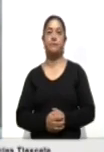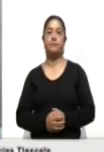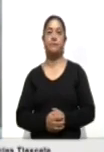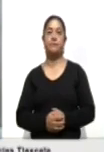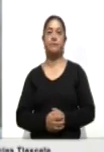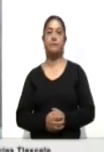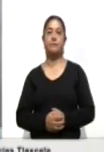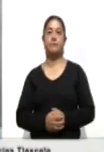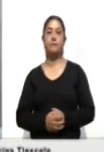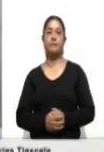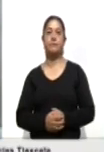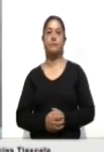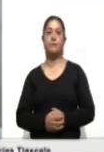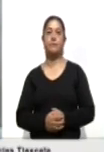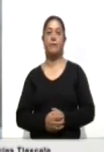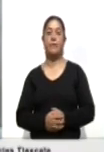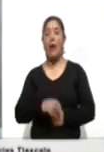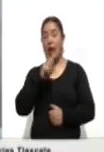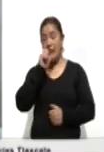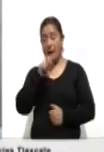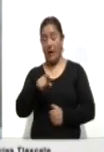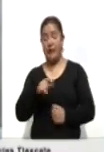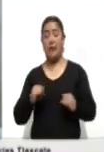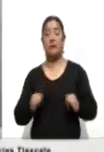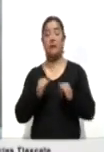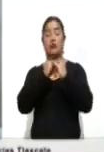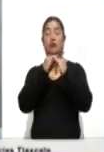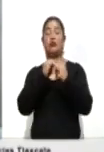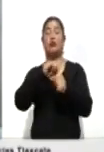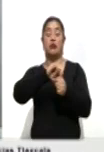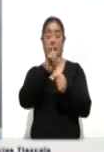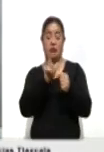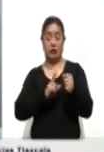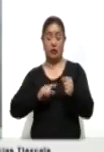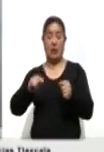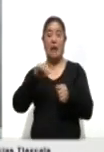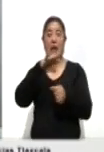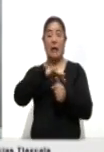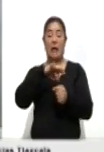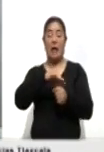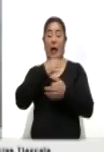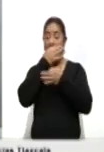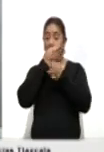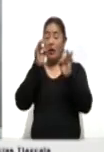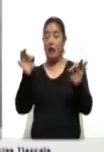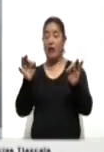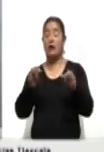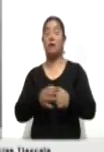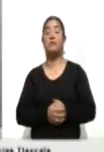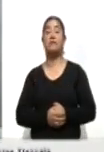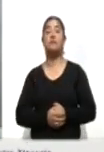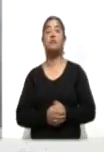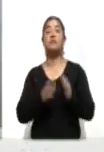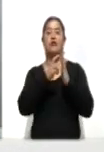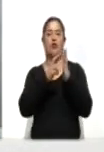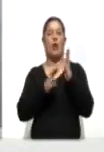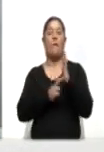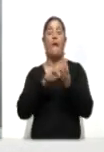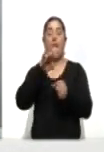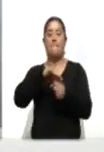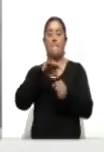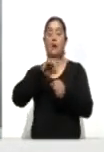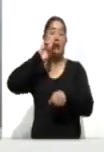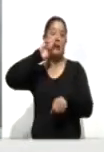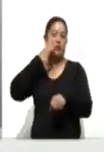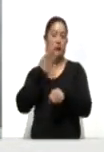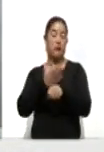Y a su vez, el Instituto Nacional Electoral lanzó el decálogo del voto responsable. Este decálogo busca que